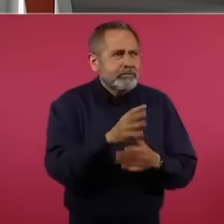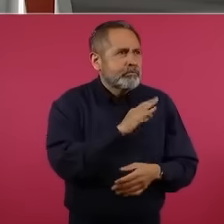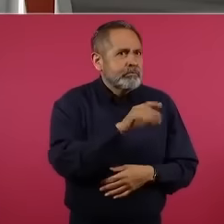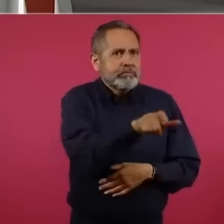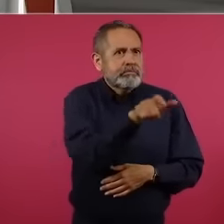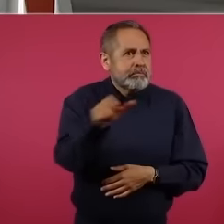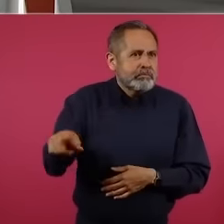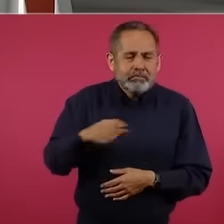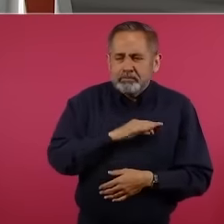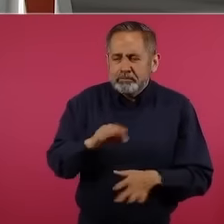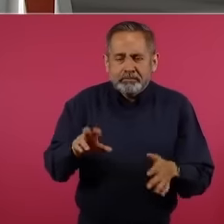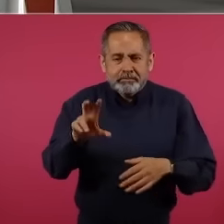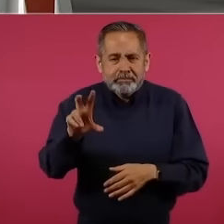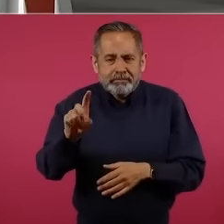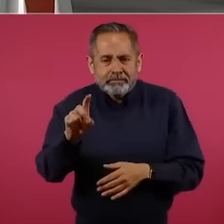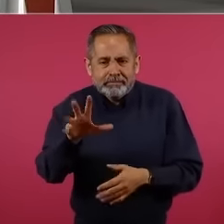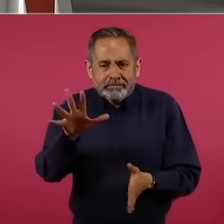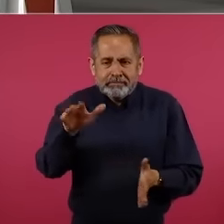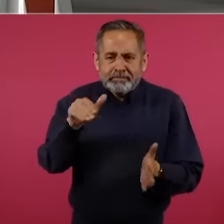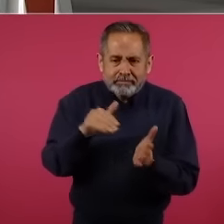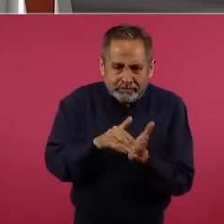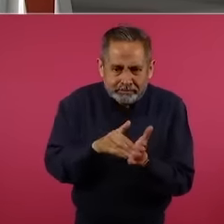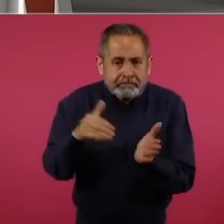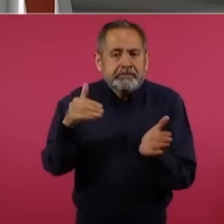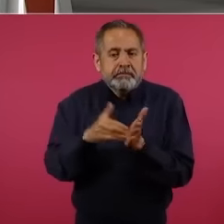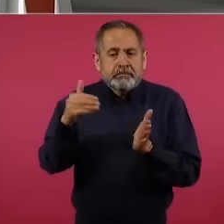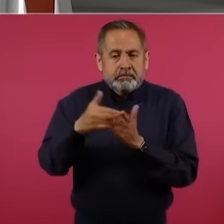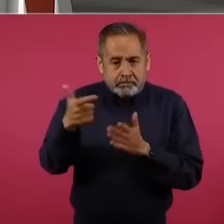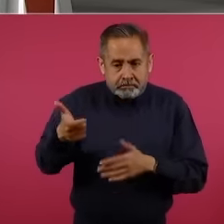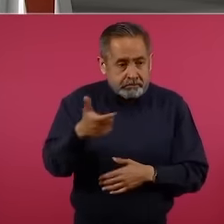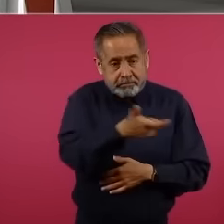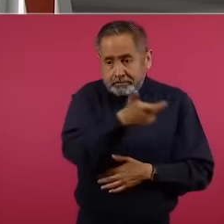de 35 mil millones de pesos,